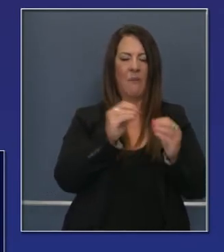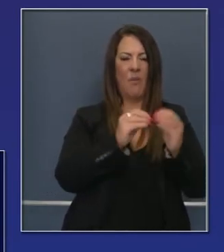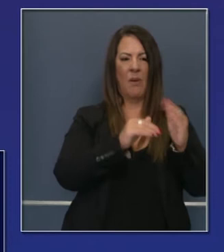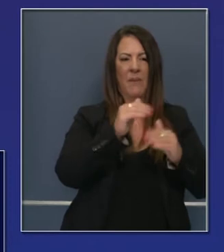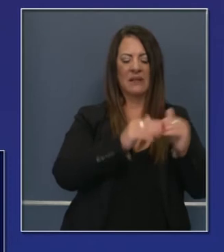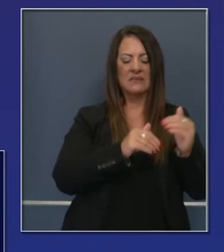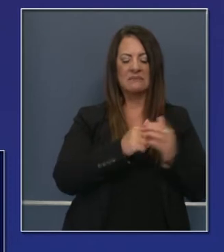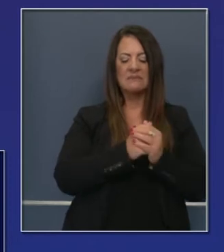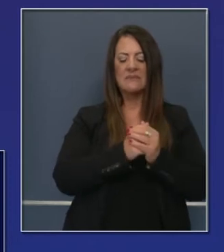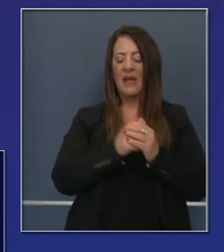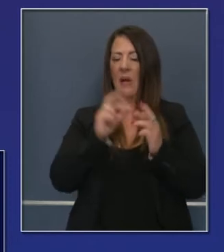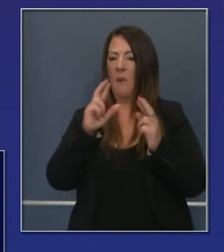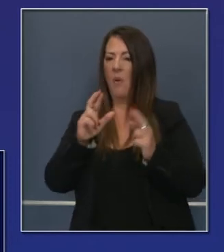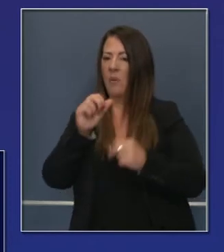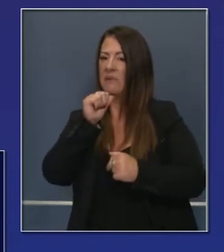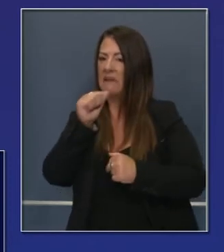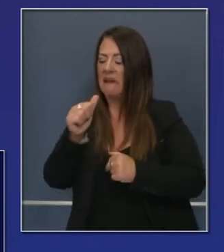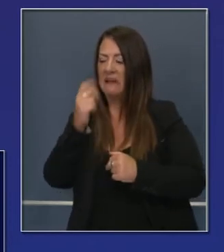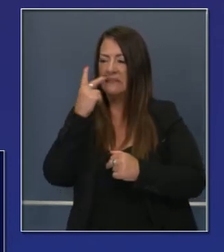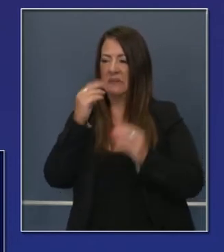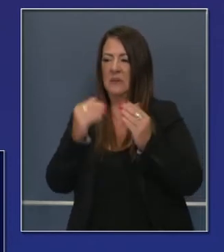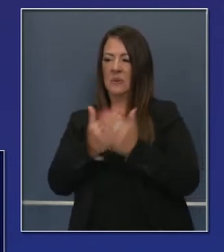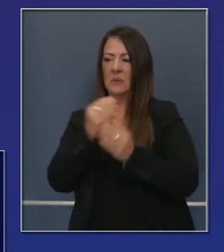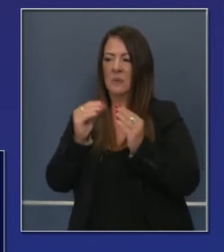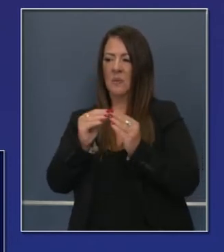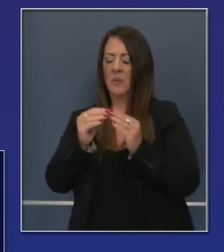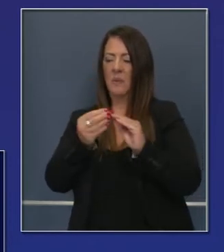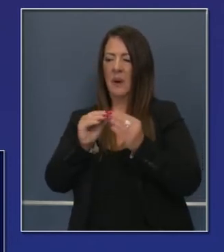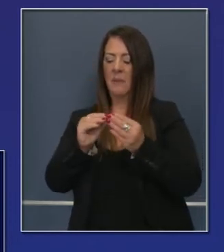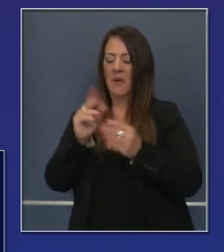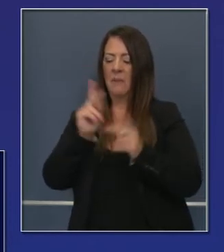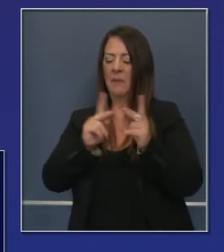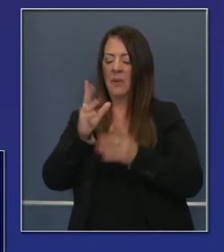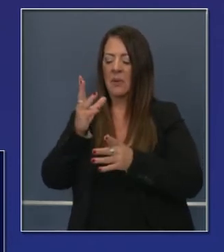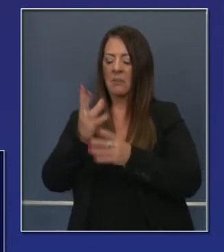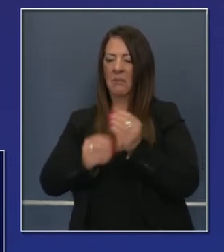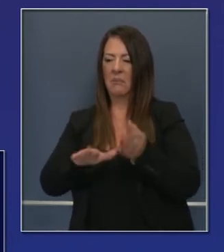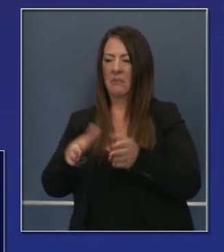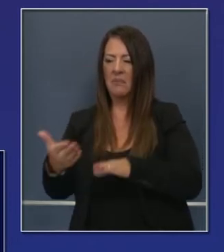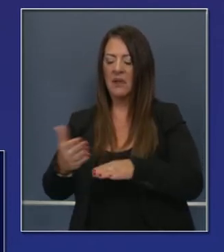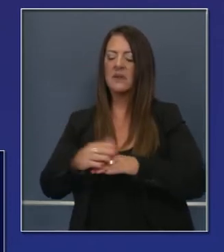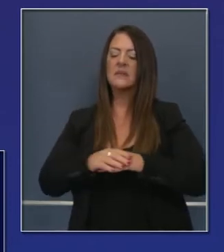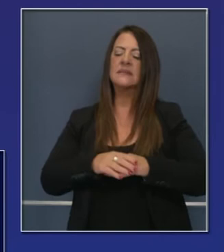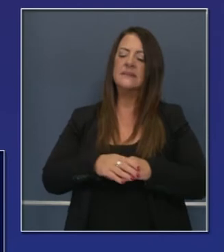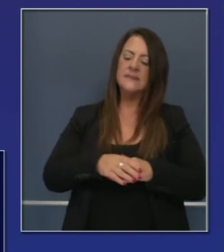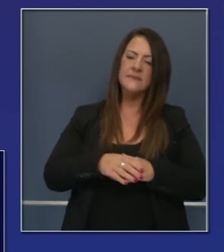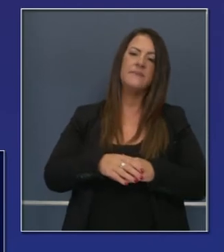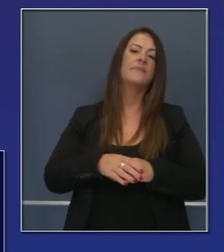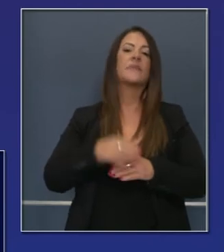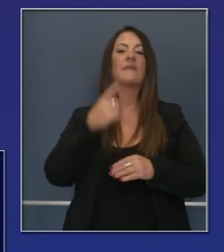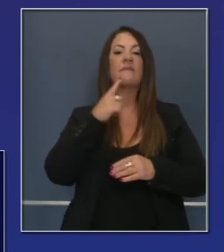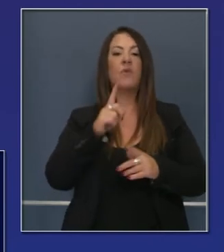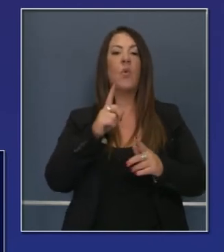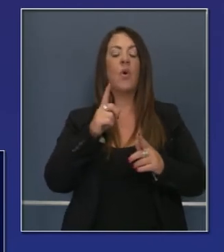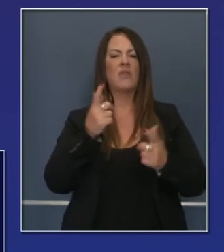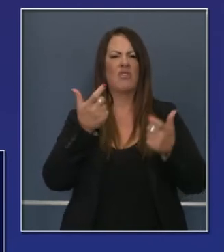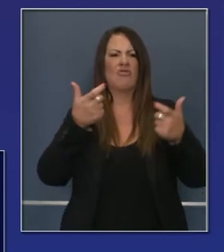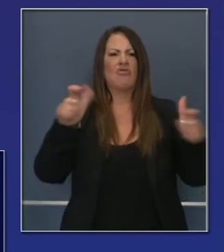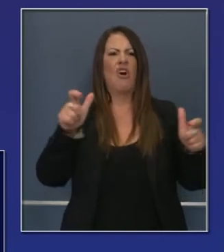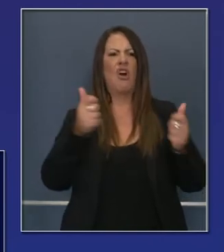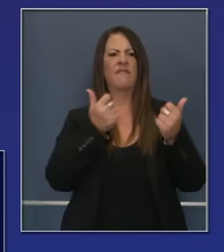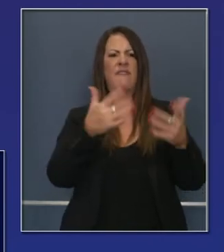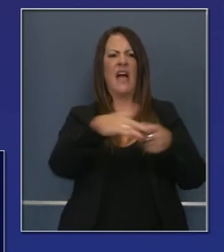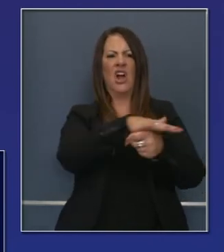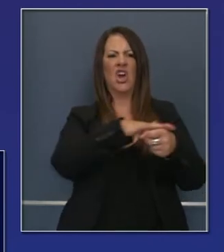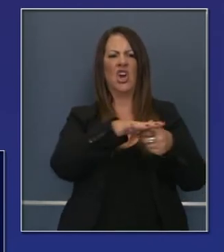a esa lista y recemos porque no haya más fatalidades. Ahora, en cuanto a los complejos más grandes, como